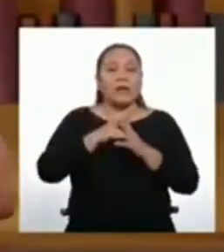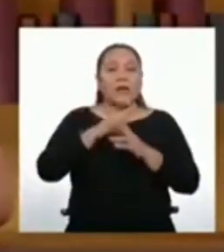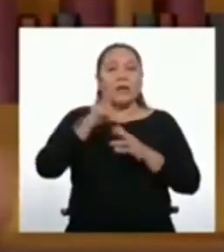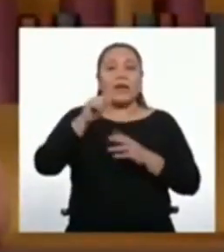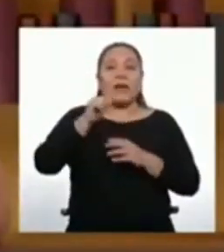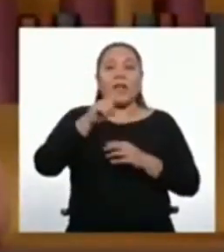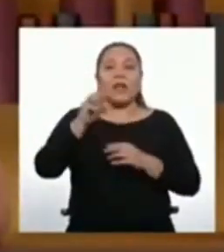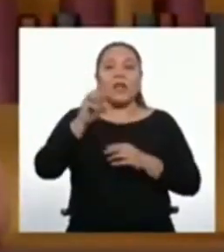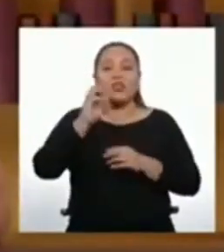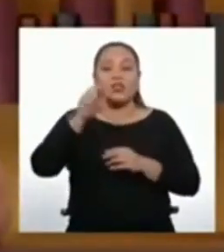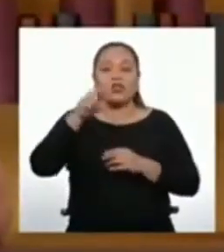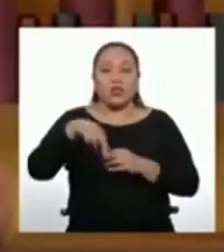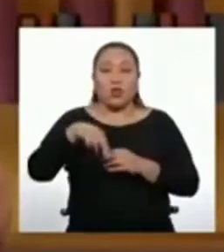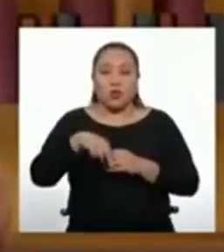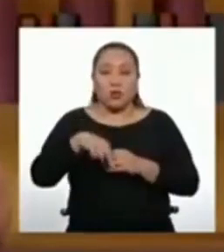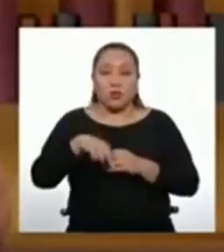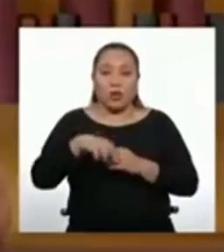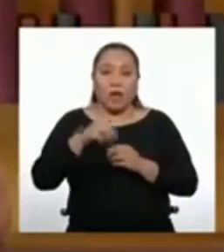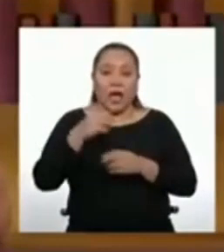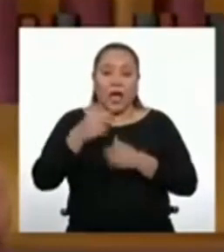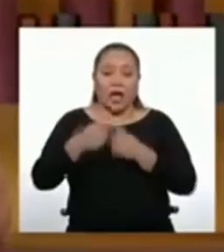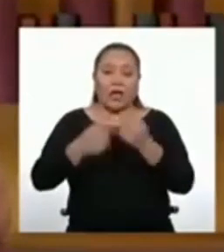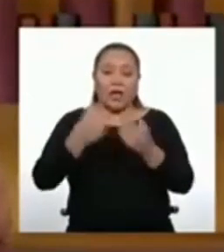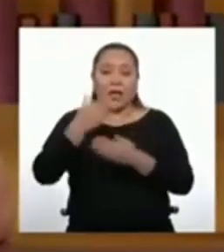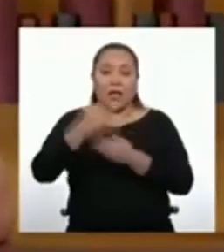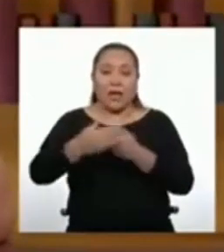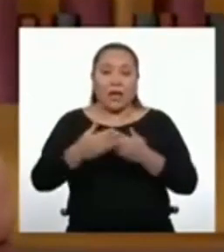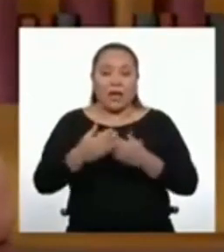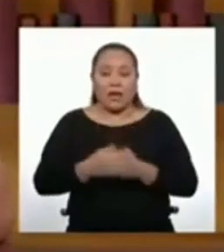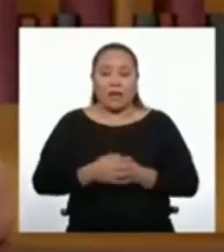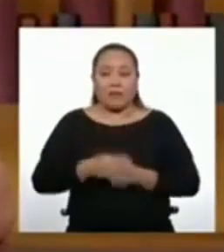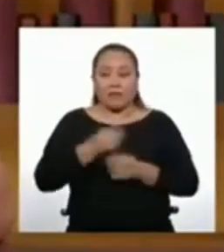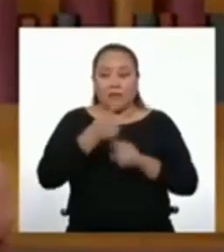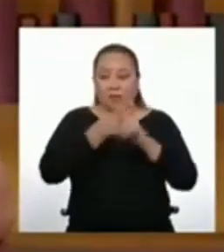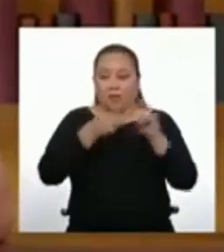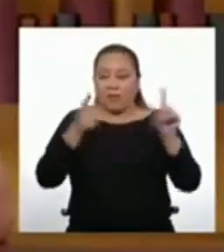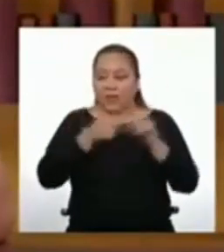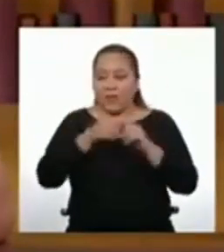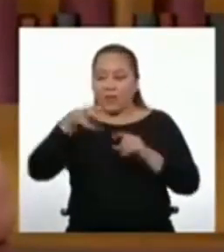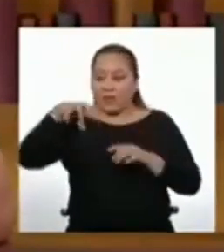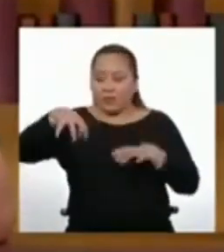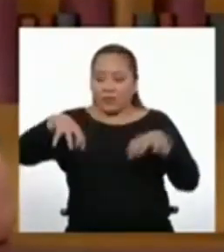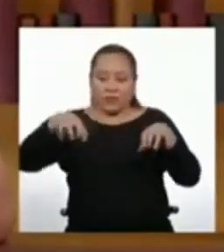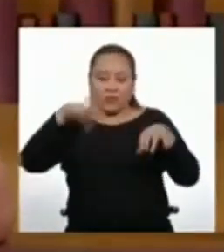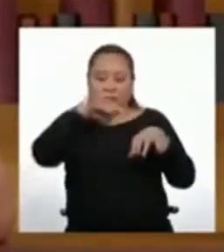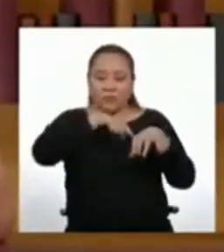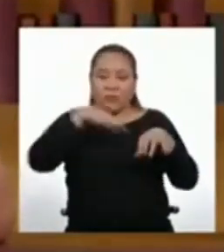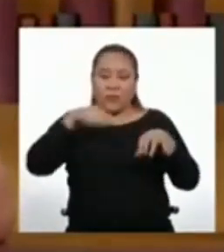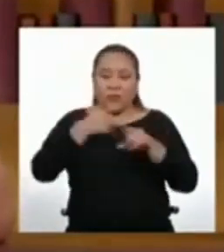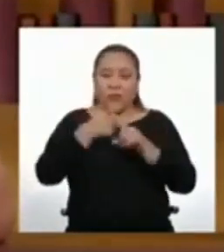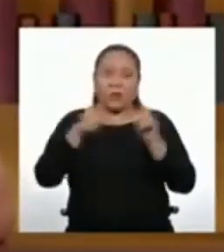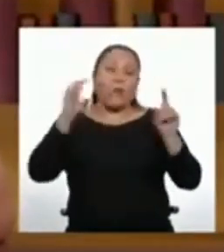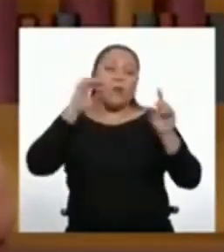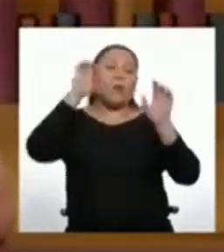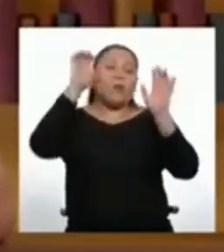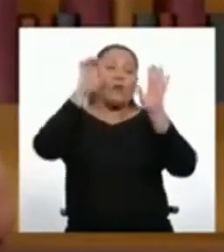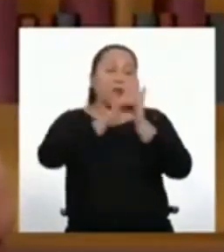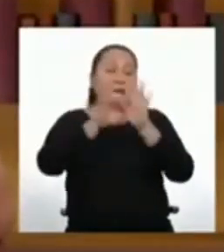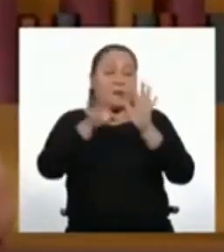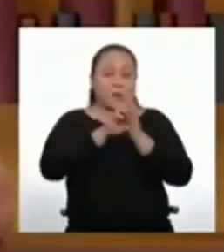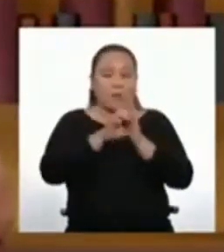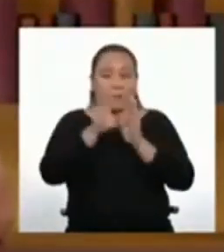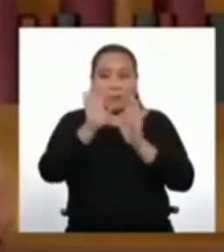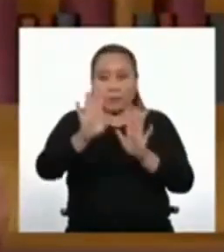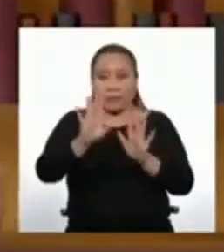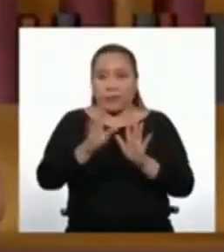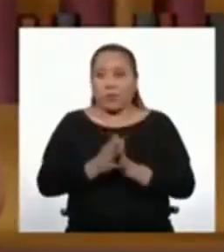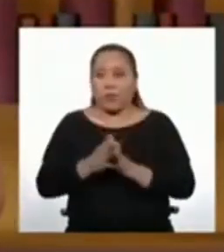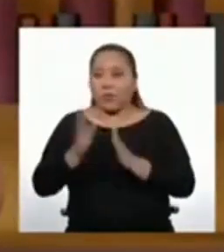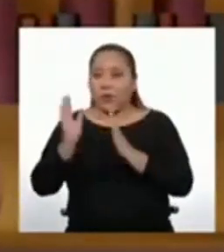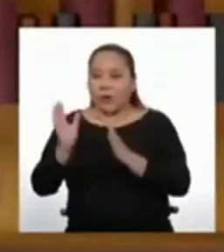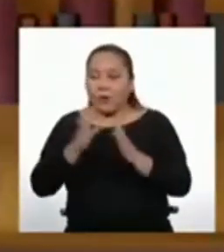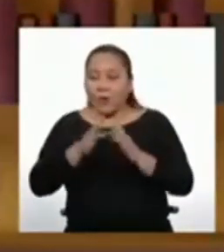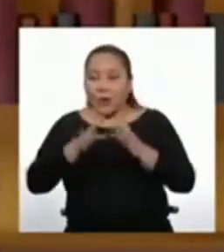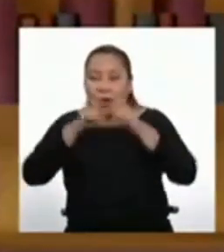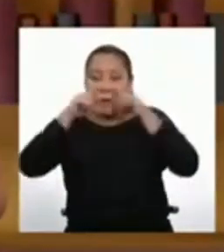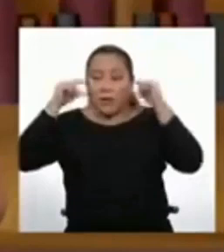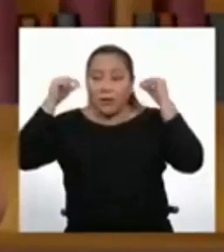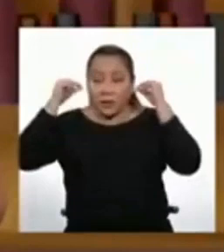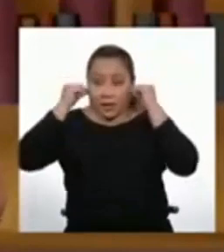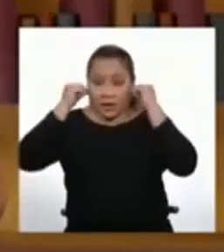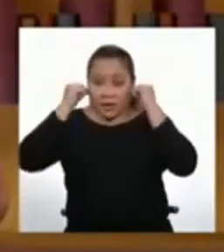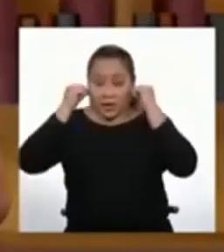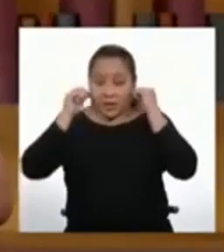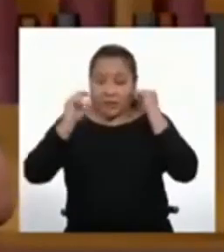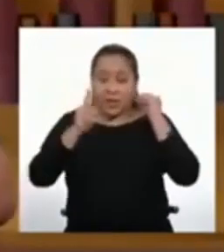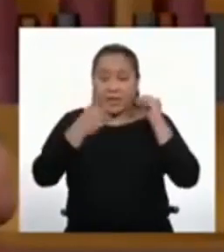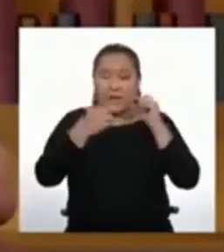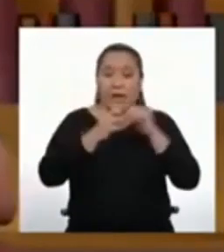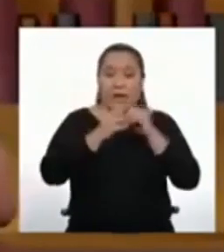dos términos consecutivos de la progresión. Por ejemplo, si a la cantidad de mascarillas confeccionadas el día 2, restamos